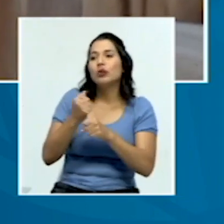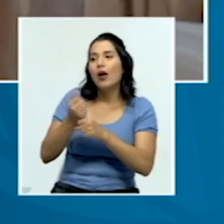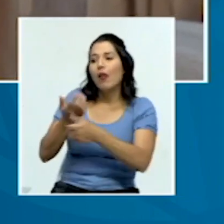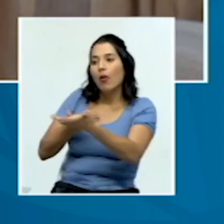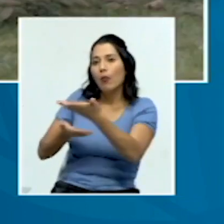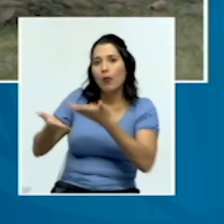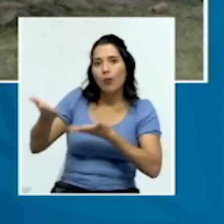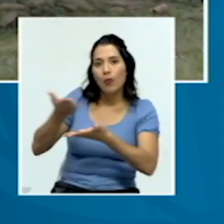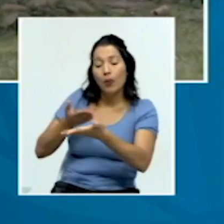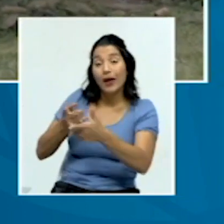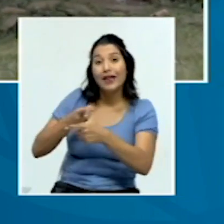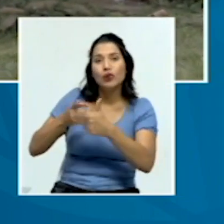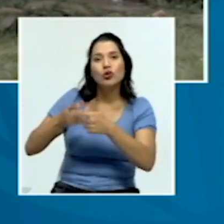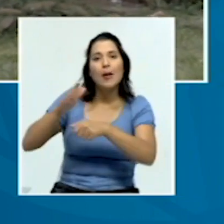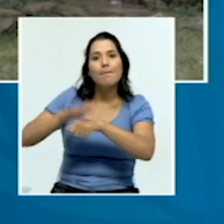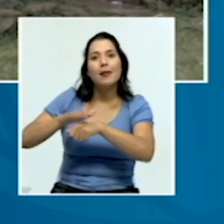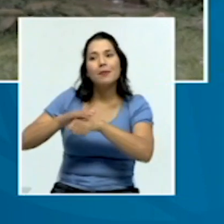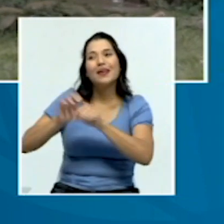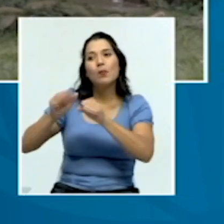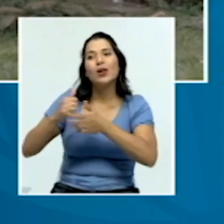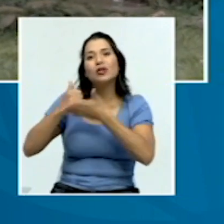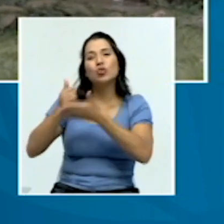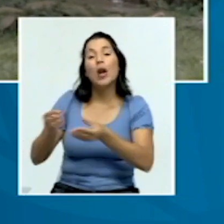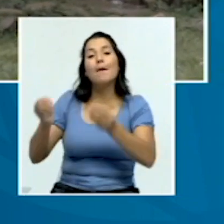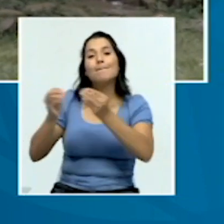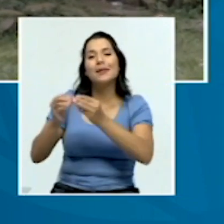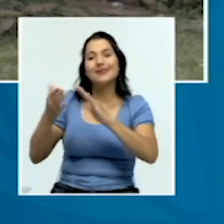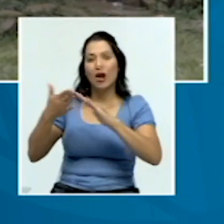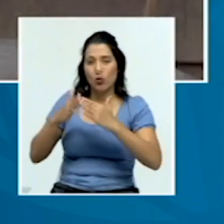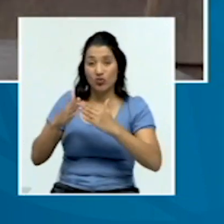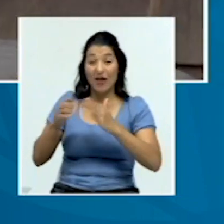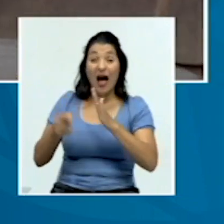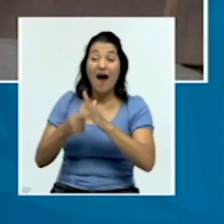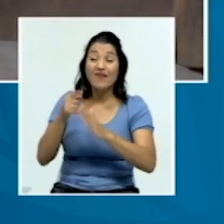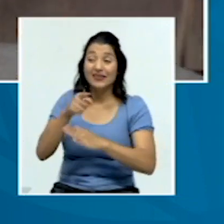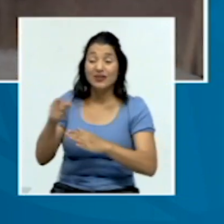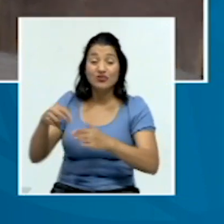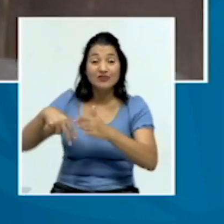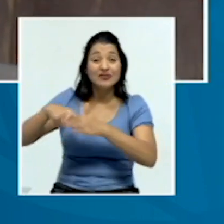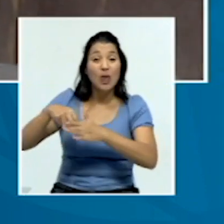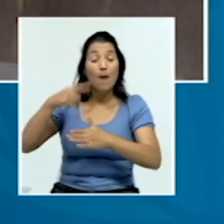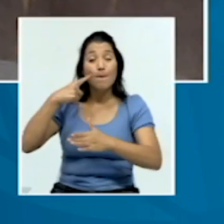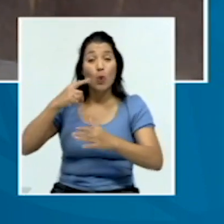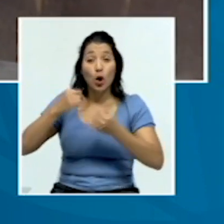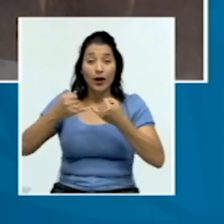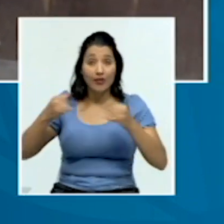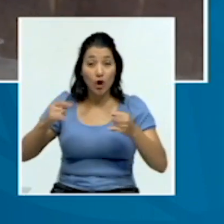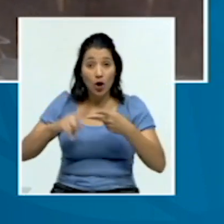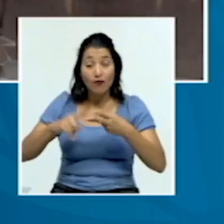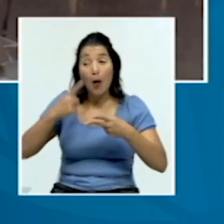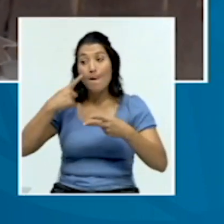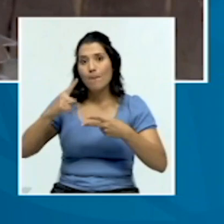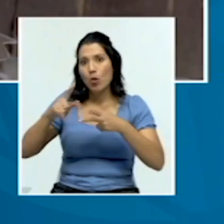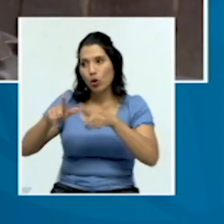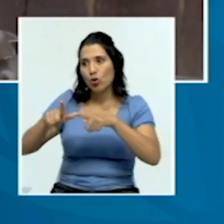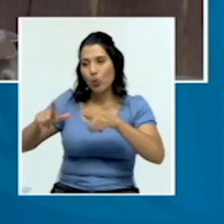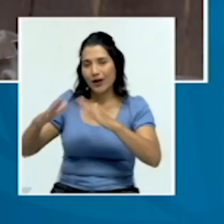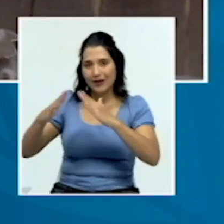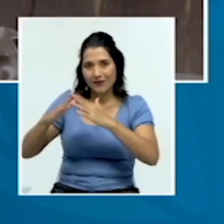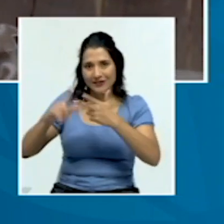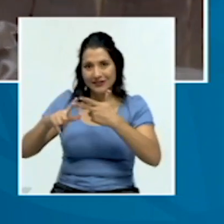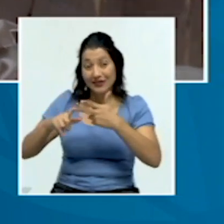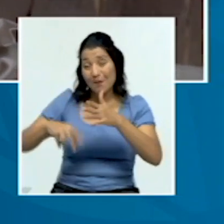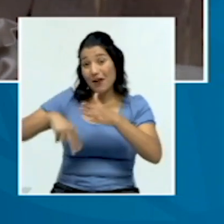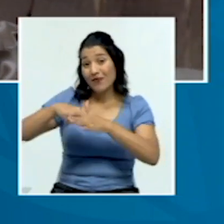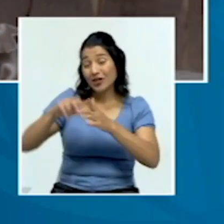mayor impacto a una comunidad que muchas veces tiene barreras de idioma, barreras geográficas, sociales y